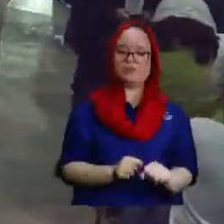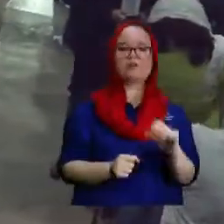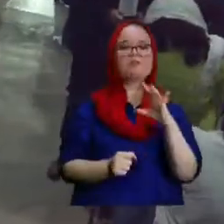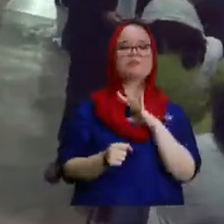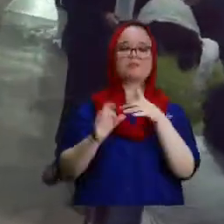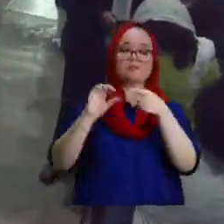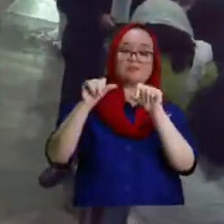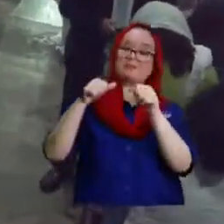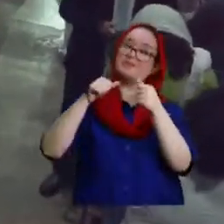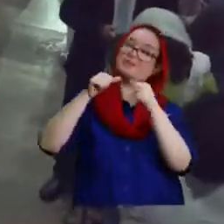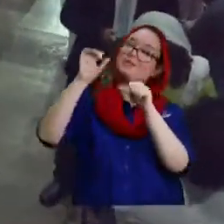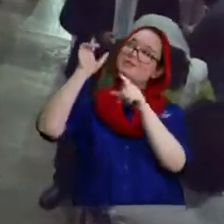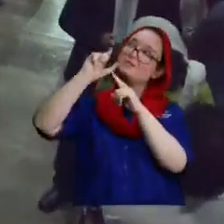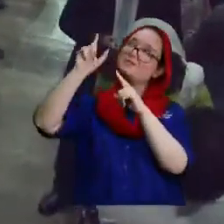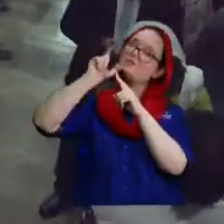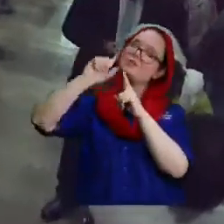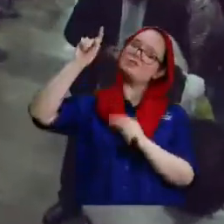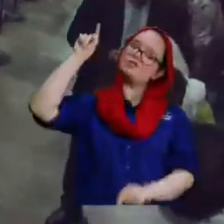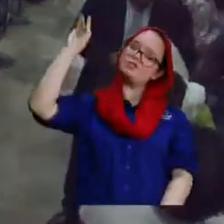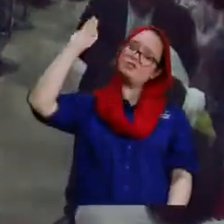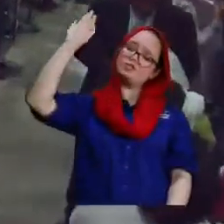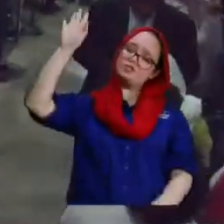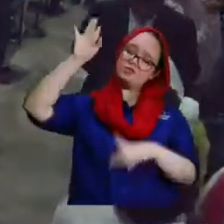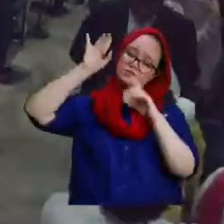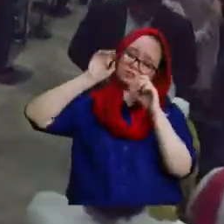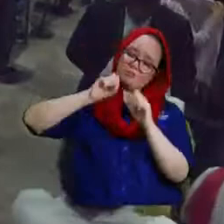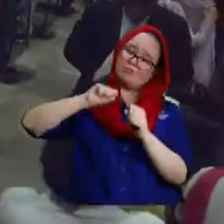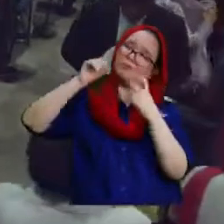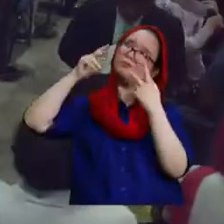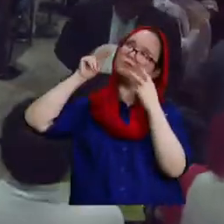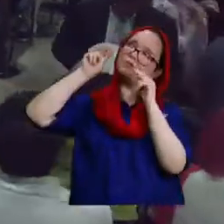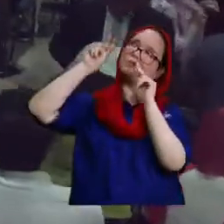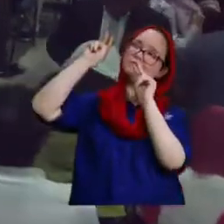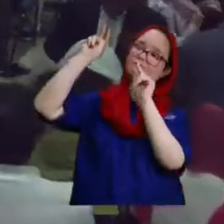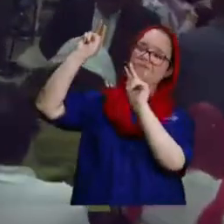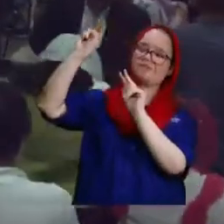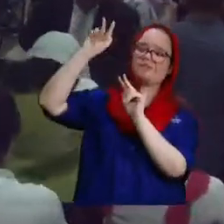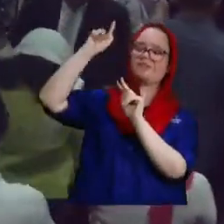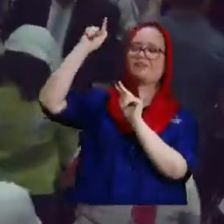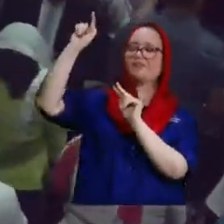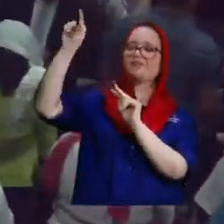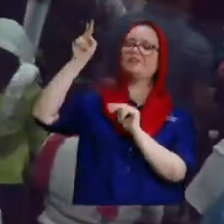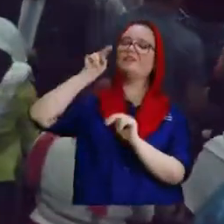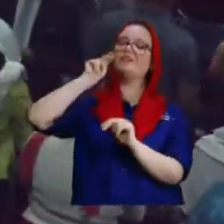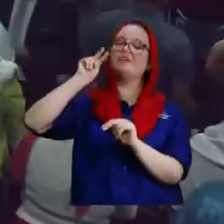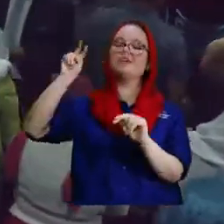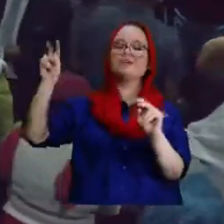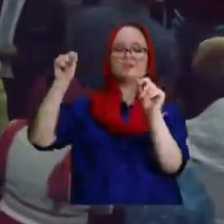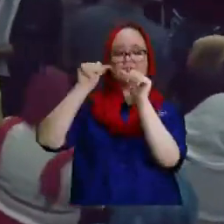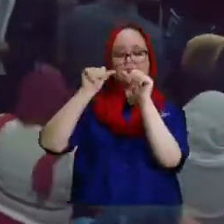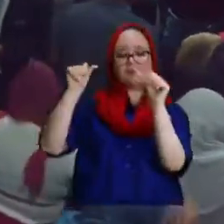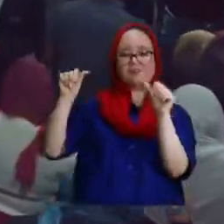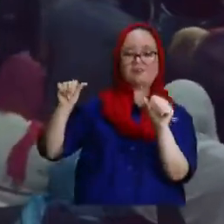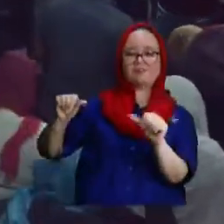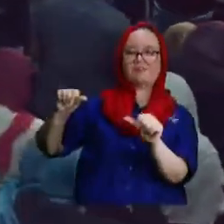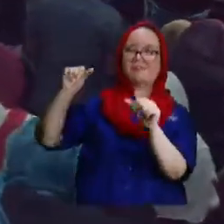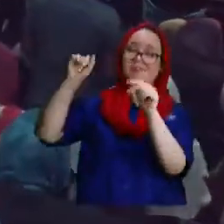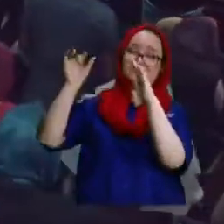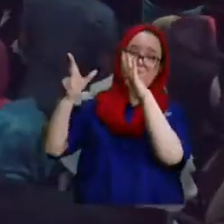a lo divino papito lindo para que podamos ver como Moisés lo hizo el tabernáculo celestial